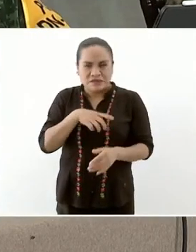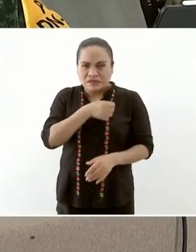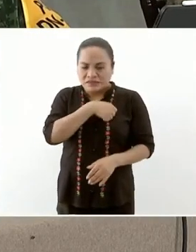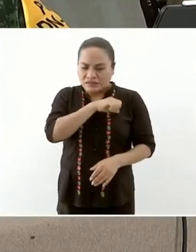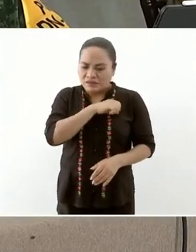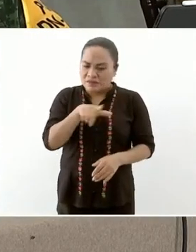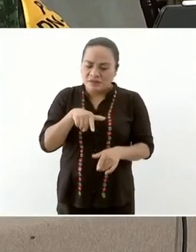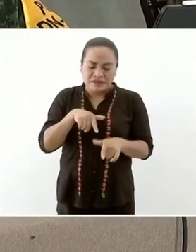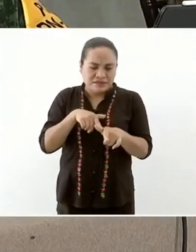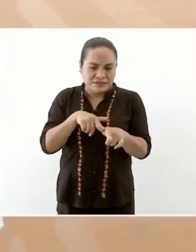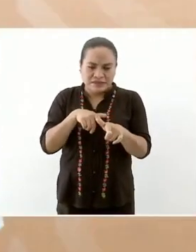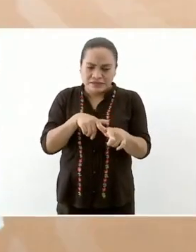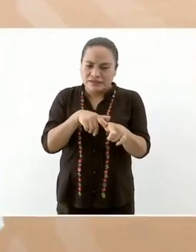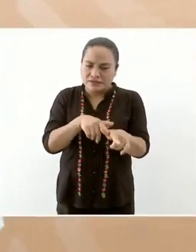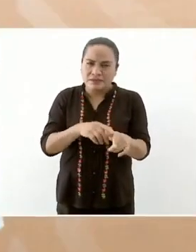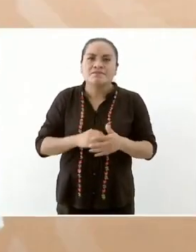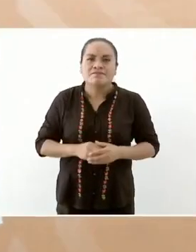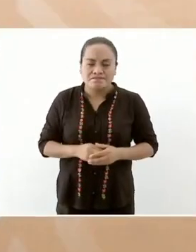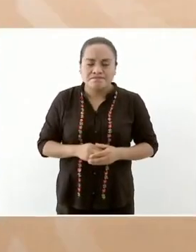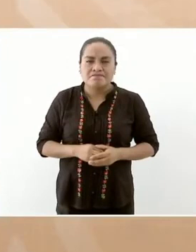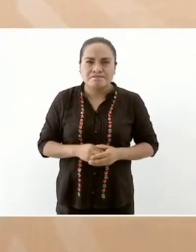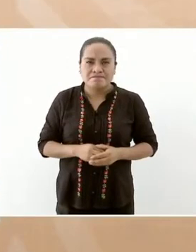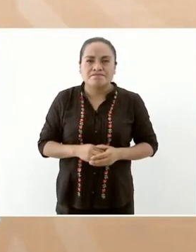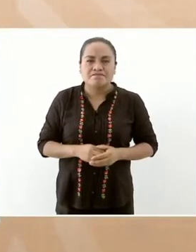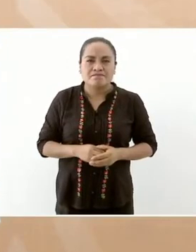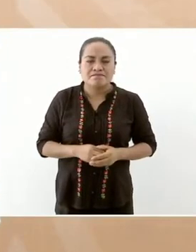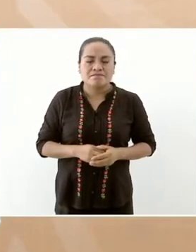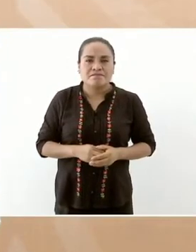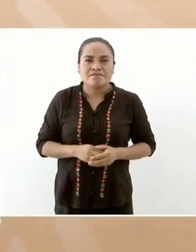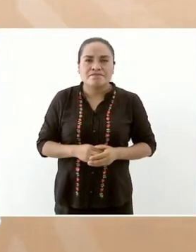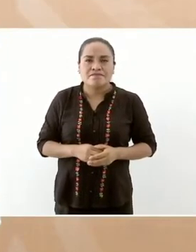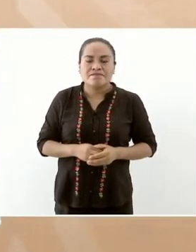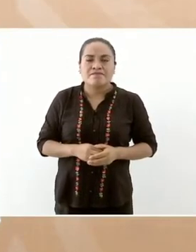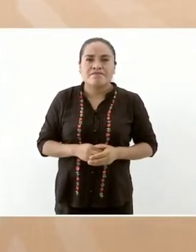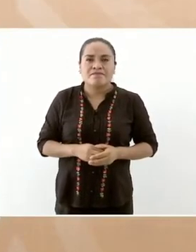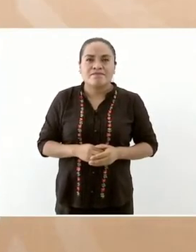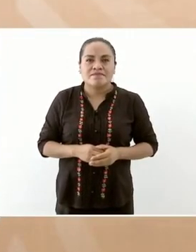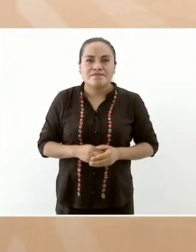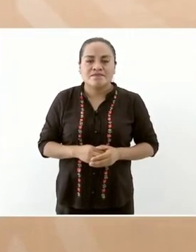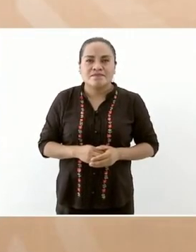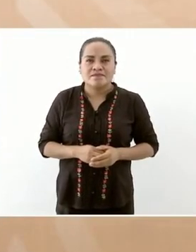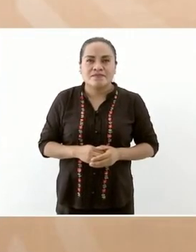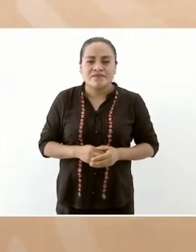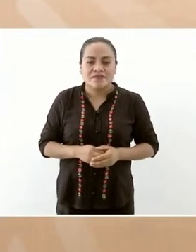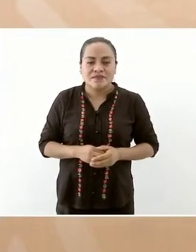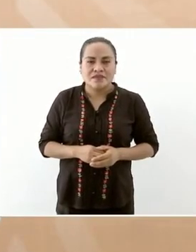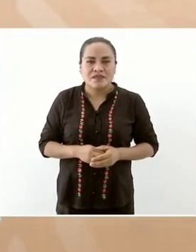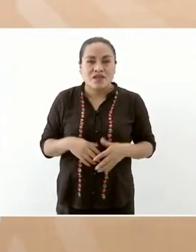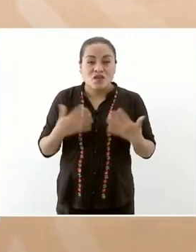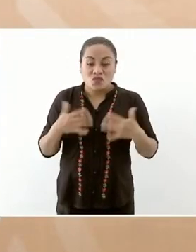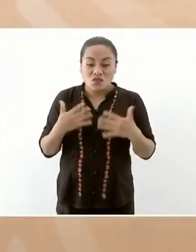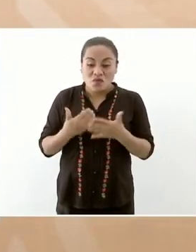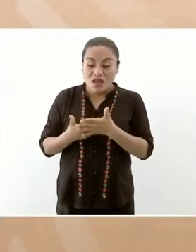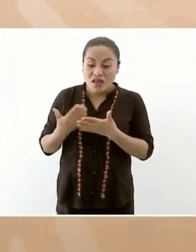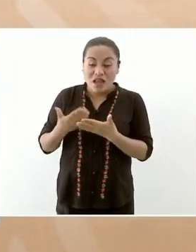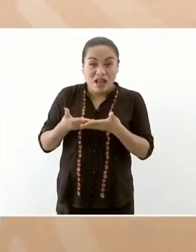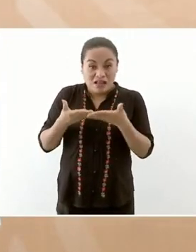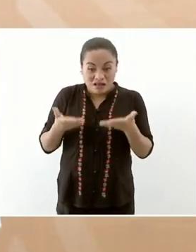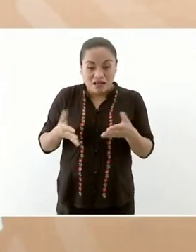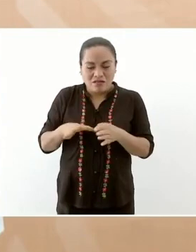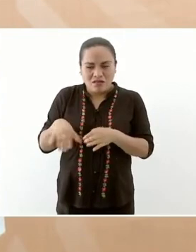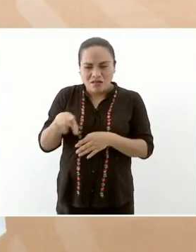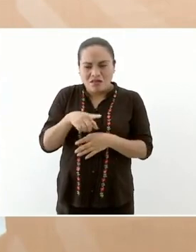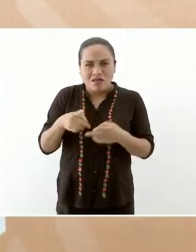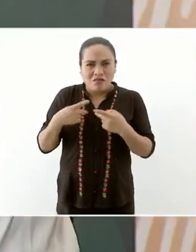destruyó por ejemplo de los sistemas más afectados del